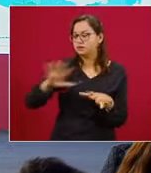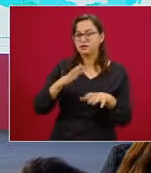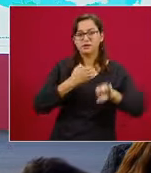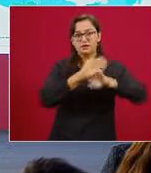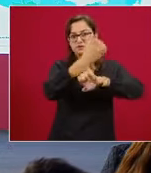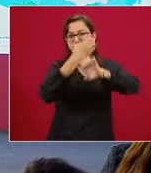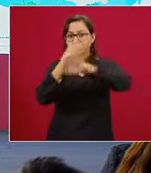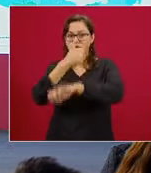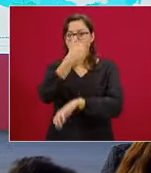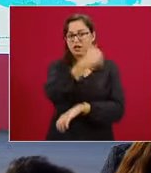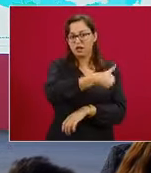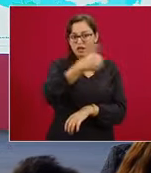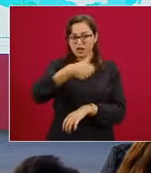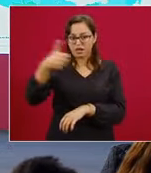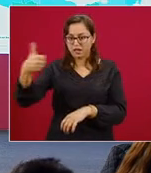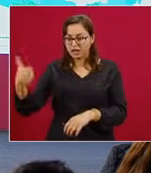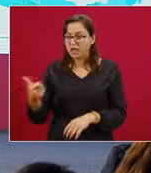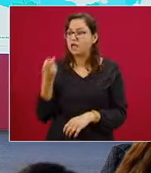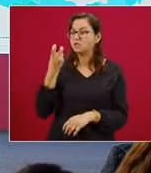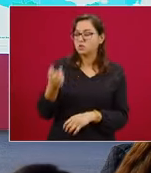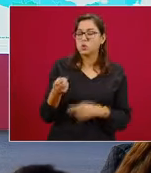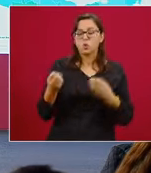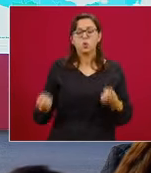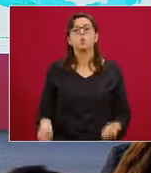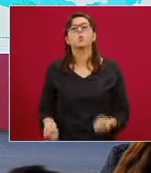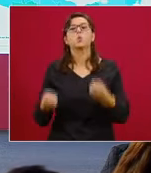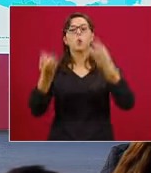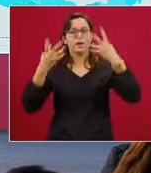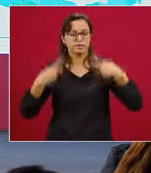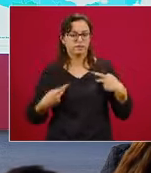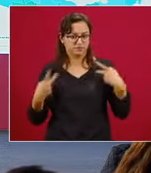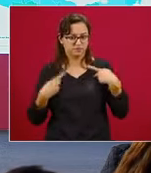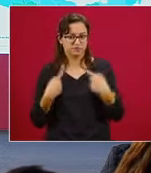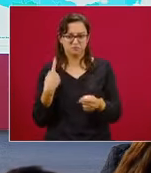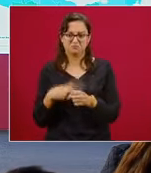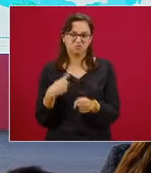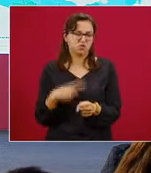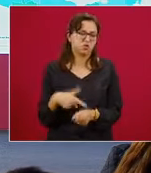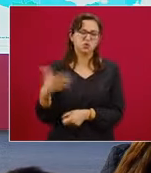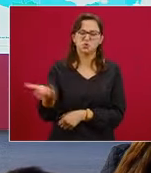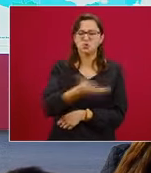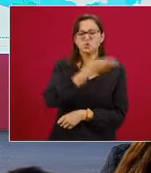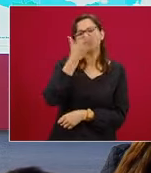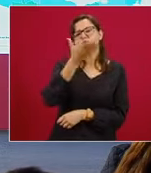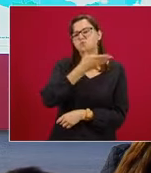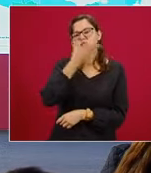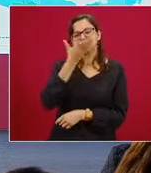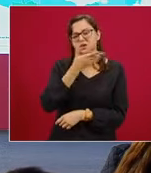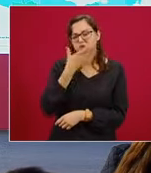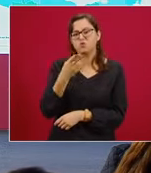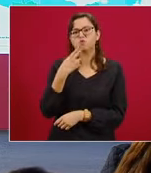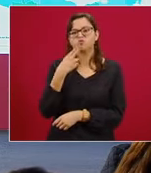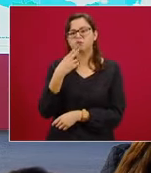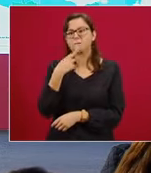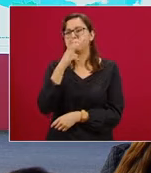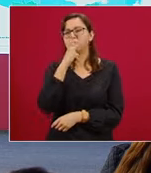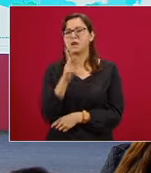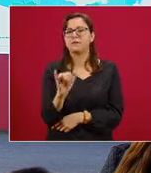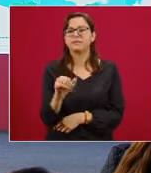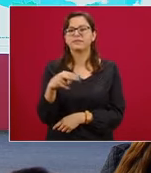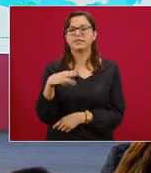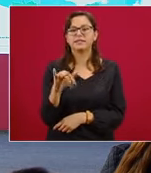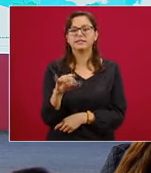entidad federativa. Esto se llama incidencia y es un índice muy usado en la epidemiología que permite comparar entre